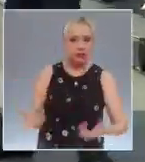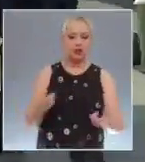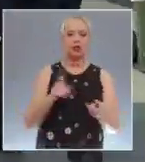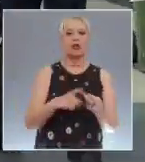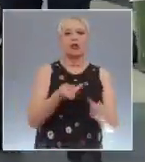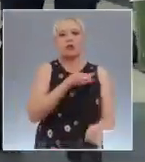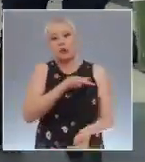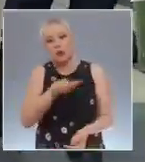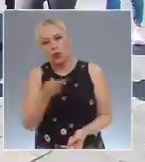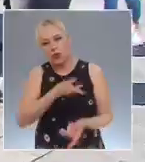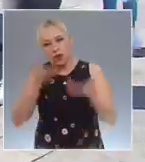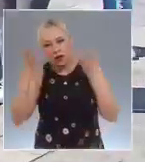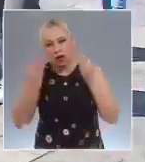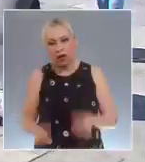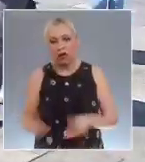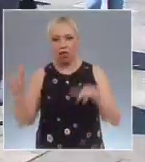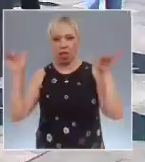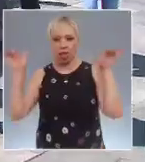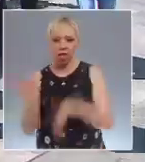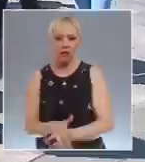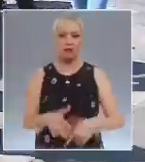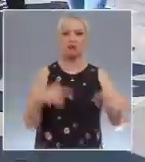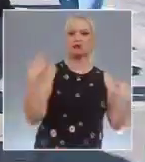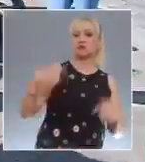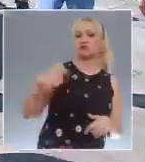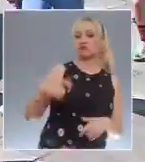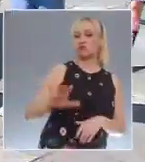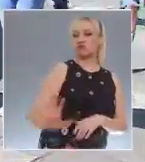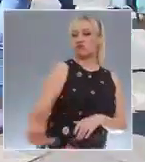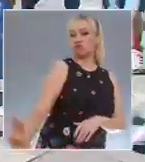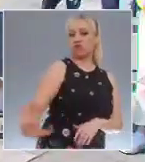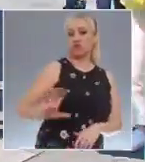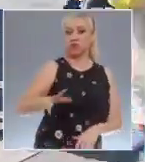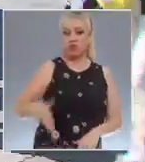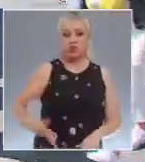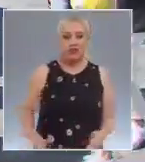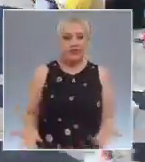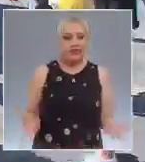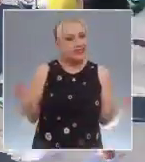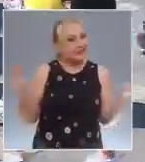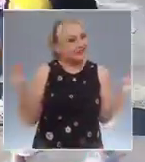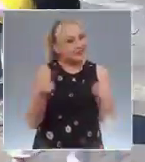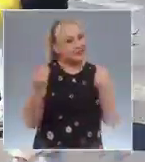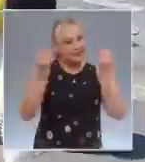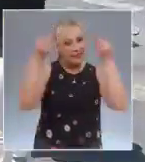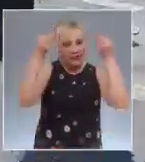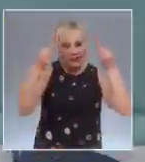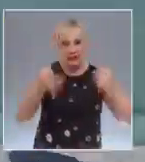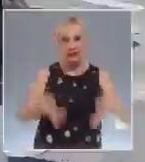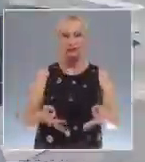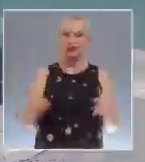desafíos de nuestro tiempo podrá ser abordado de manera efectiva sin la inclusión.